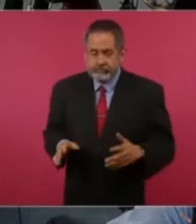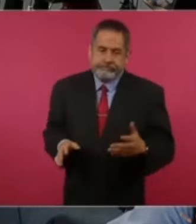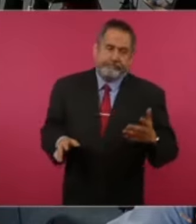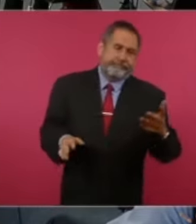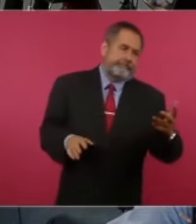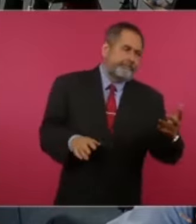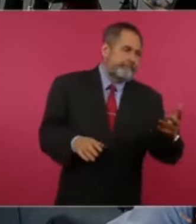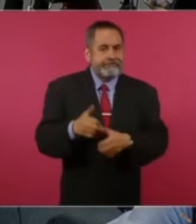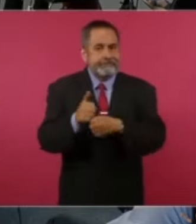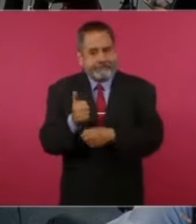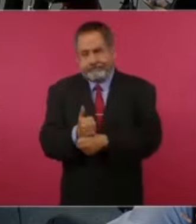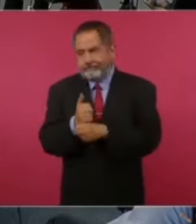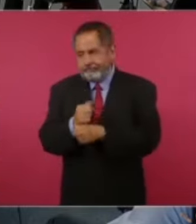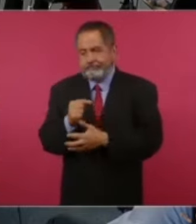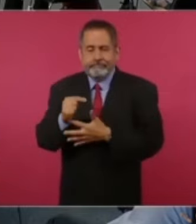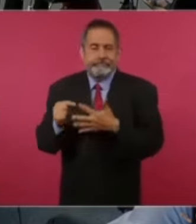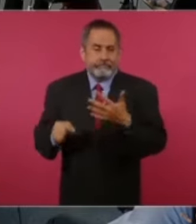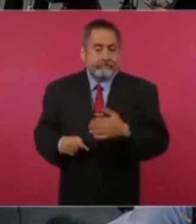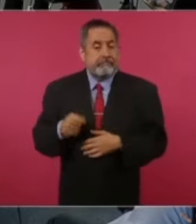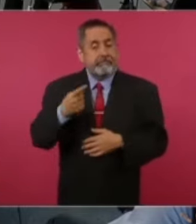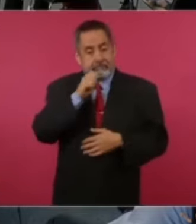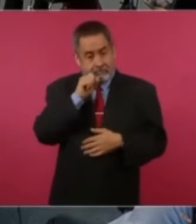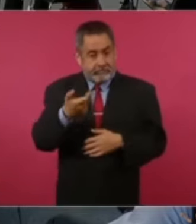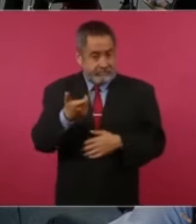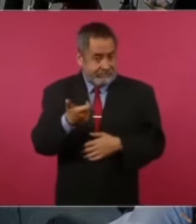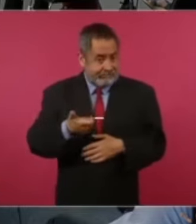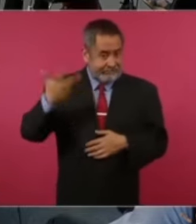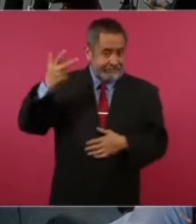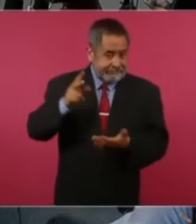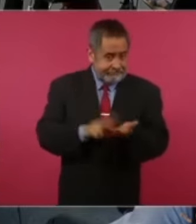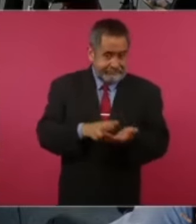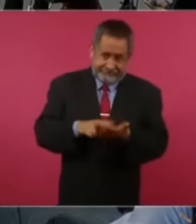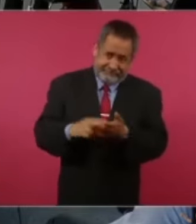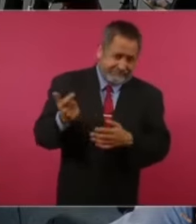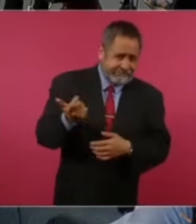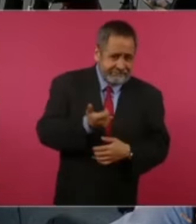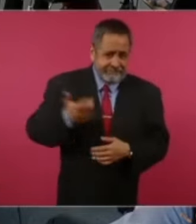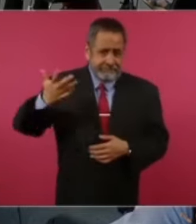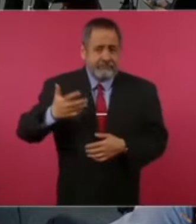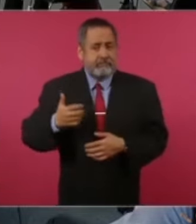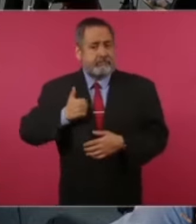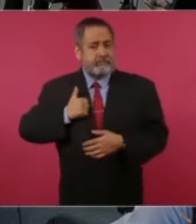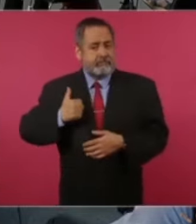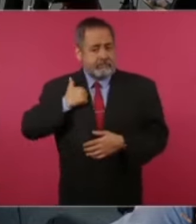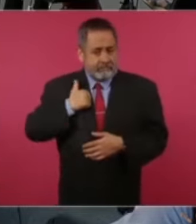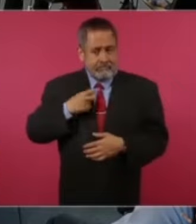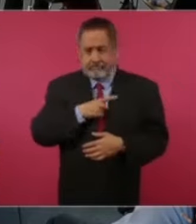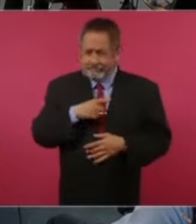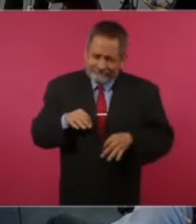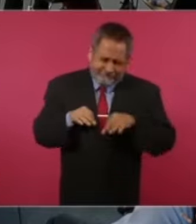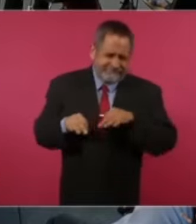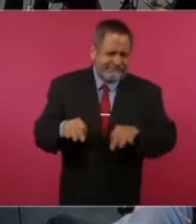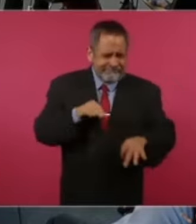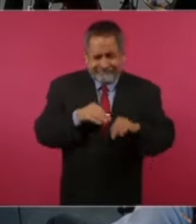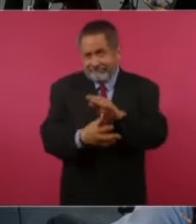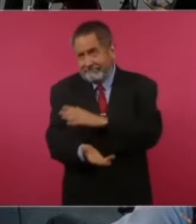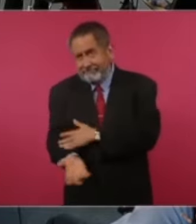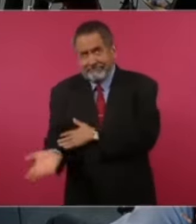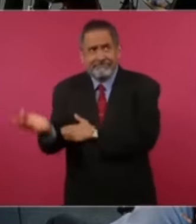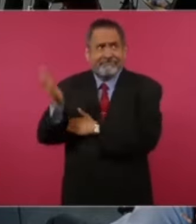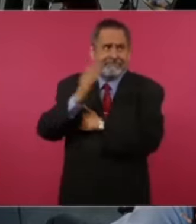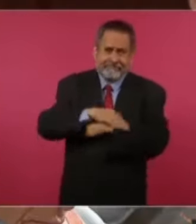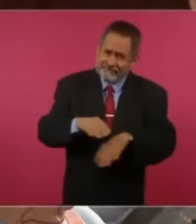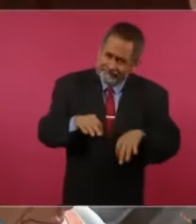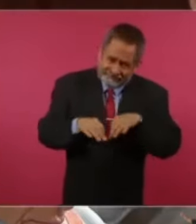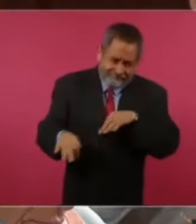buena decisión de parte de ella. Y está muy bien que de pronto, si alguien opina diferente, empecemos también a escuchar a personas que a veces están